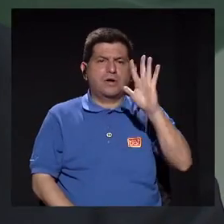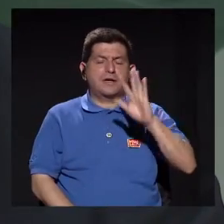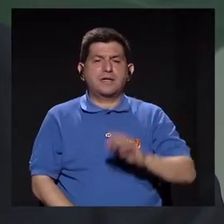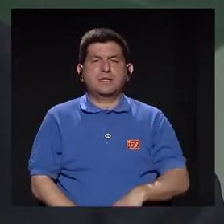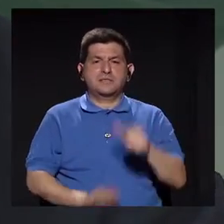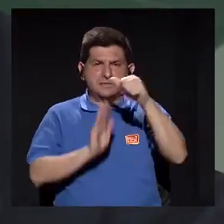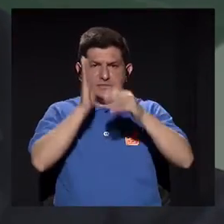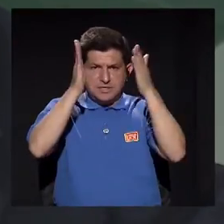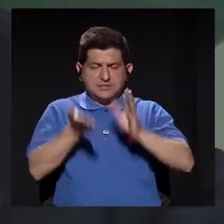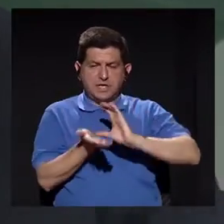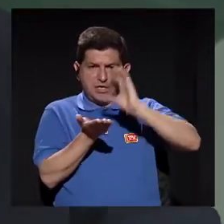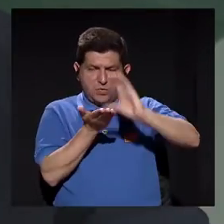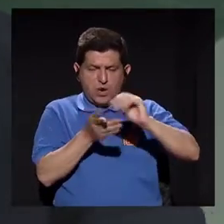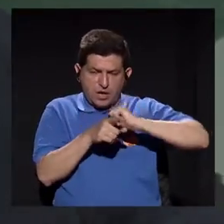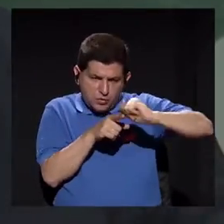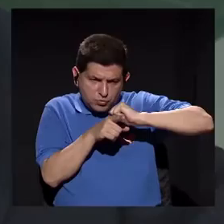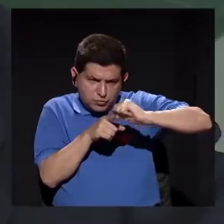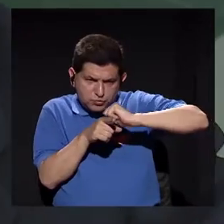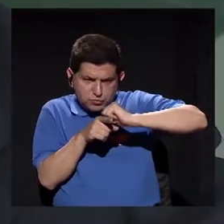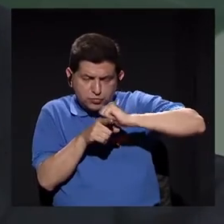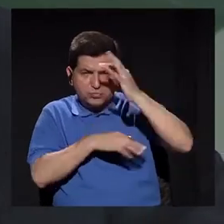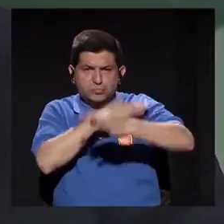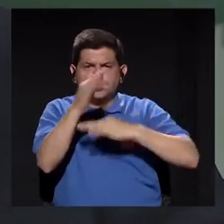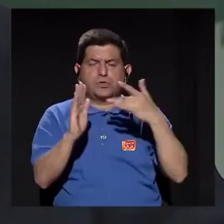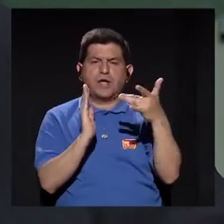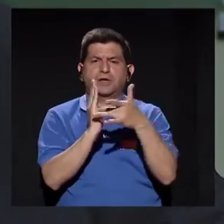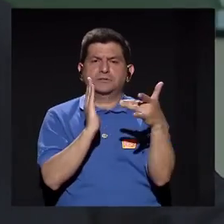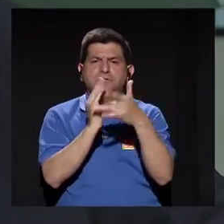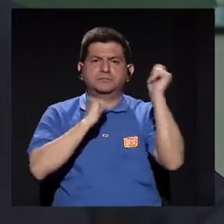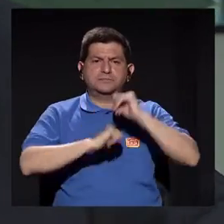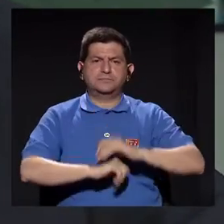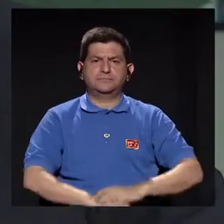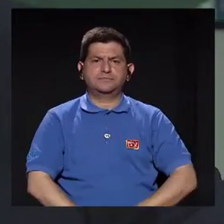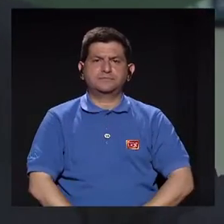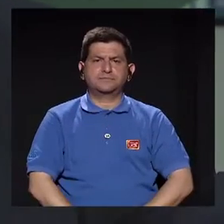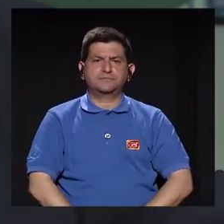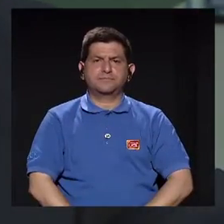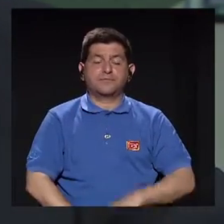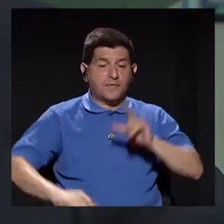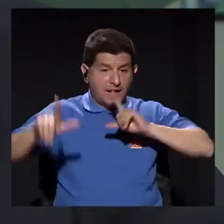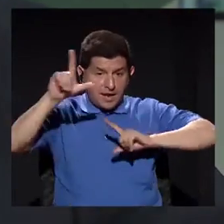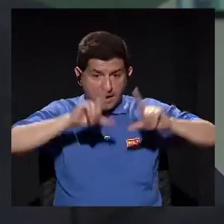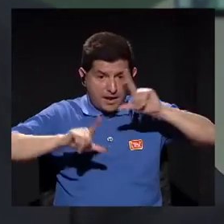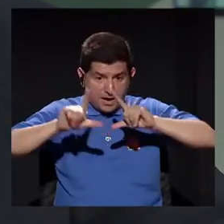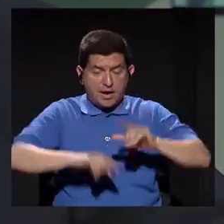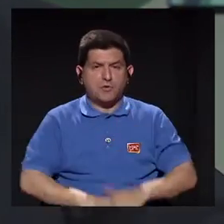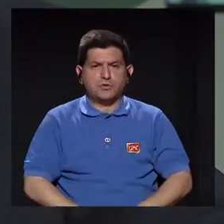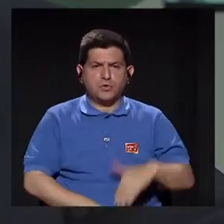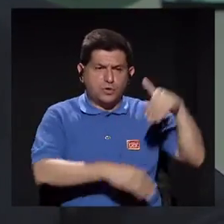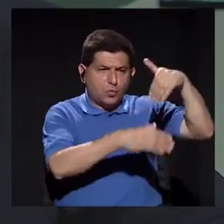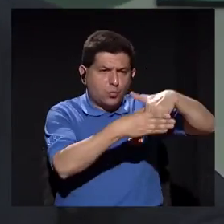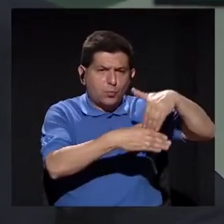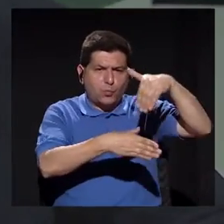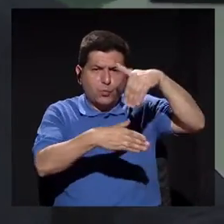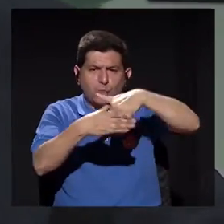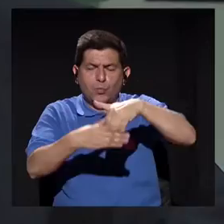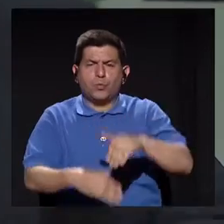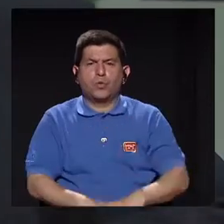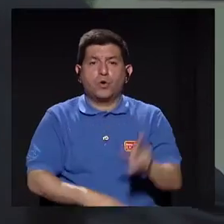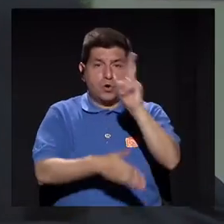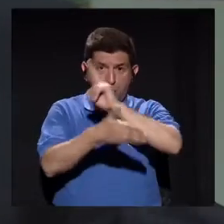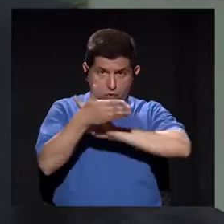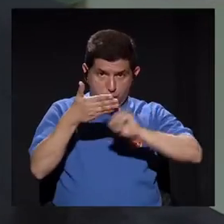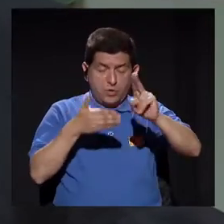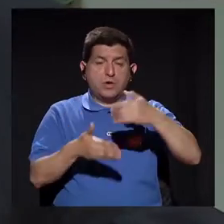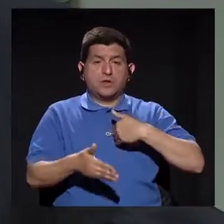cirujanos para darles el entrenamiento en este tipo de técnicas, de tal manera que el laboratorio ha venido incursionando y la